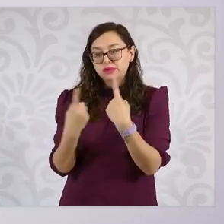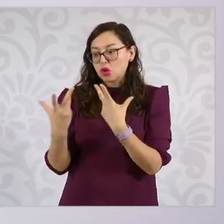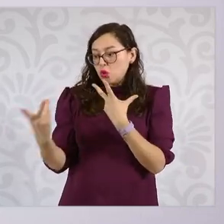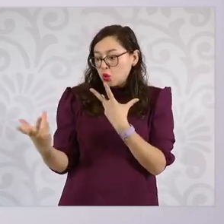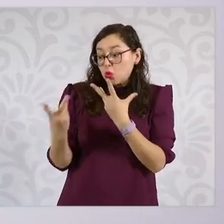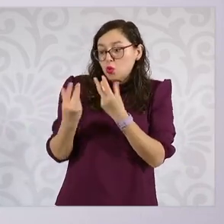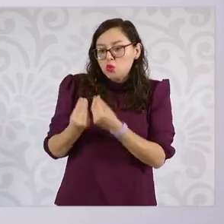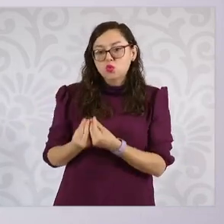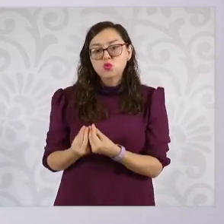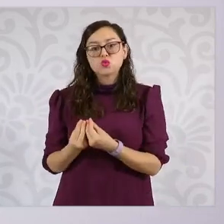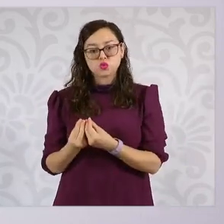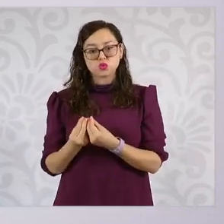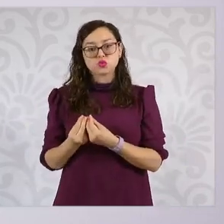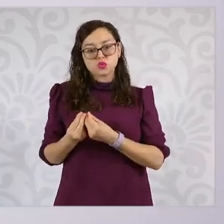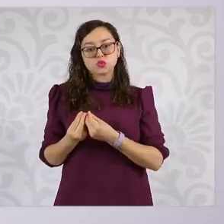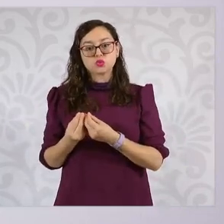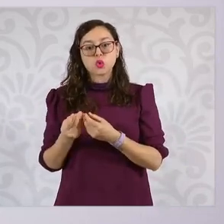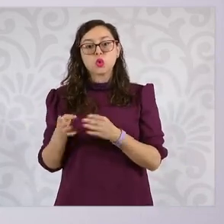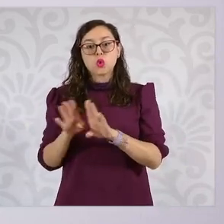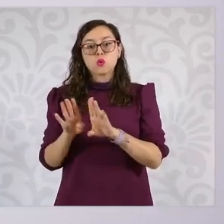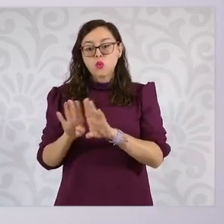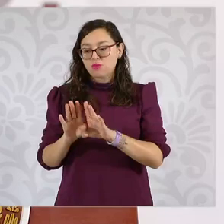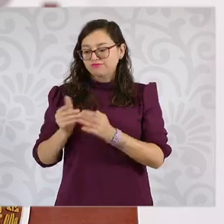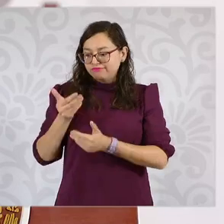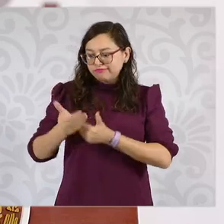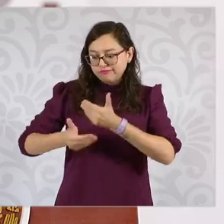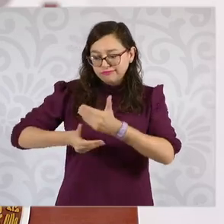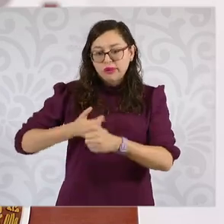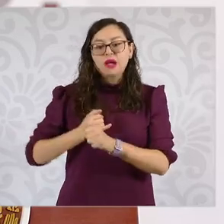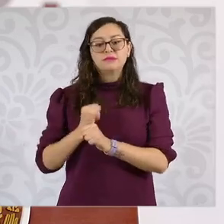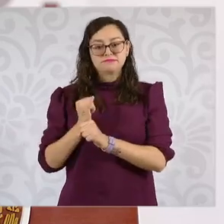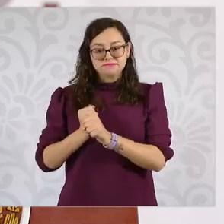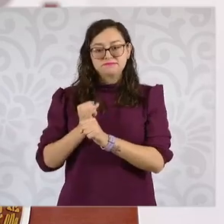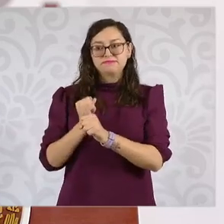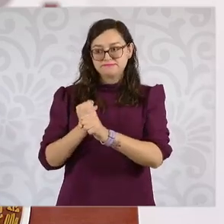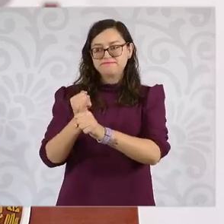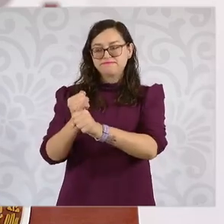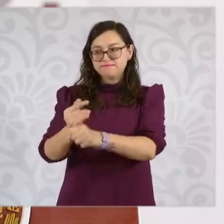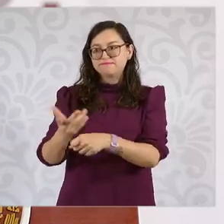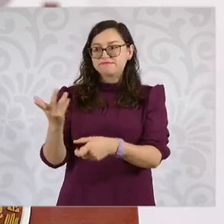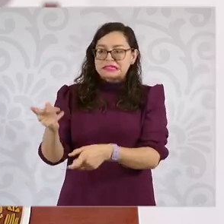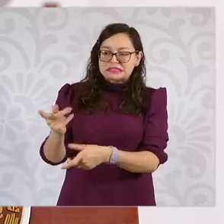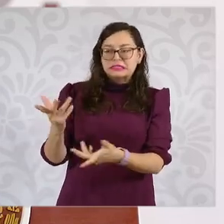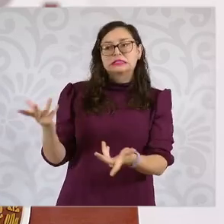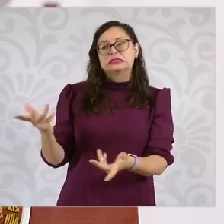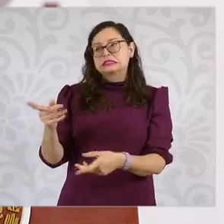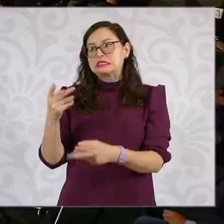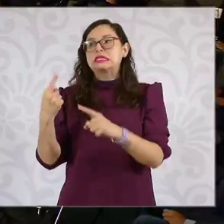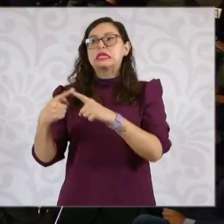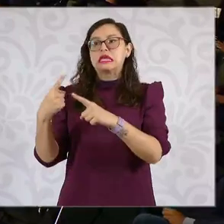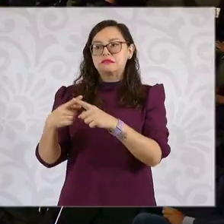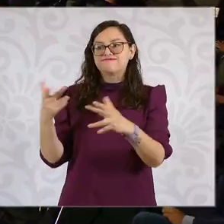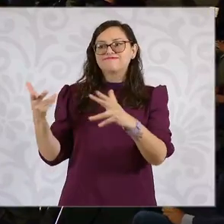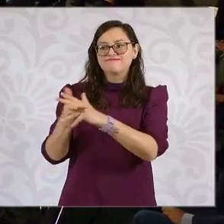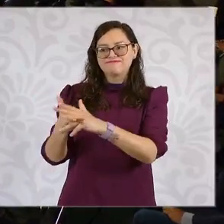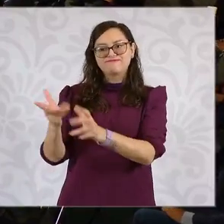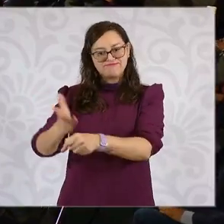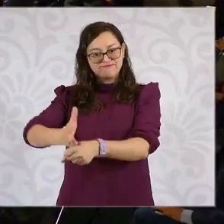avanzar en la investigación y que este crimen no quede impugnido. Adelante,